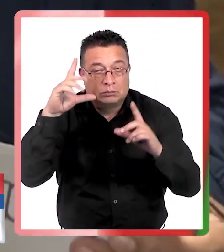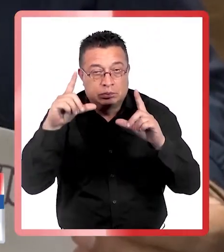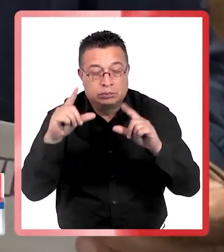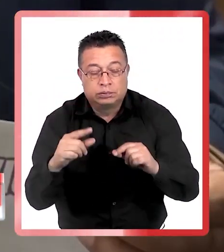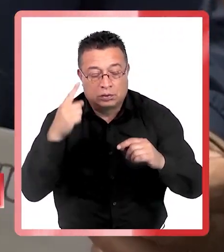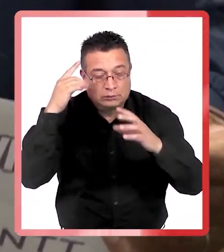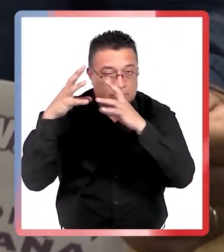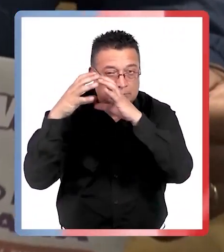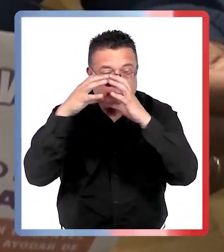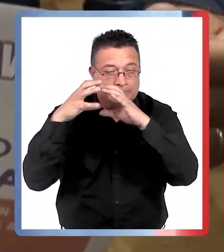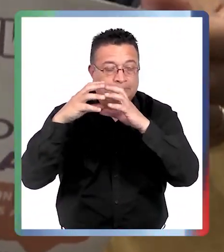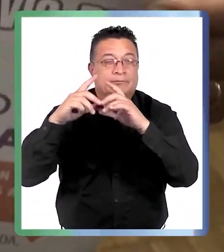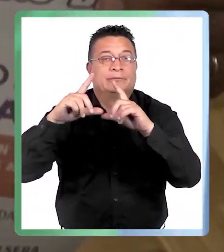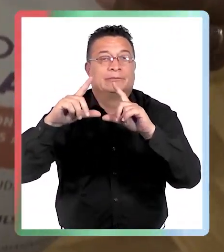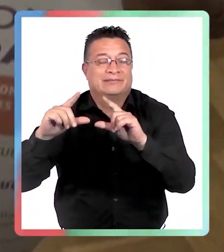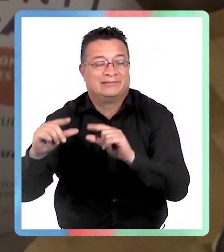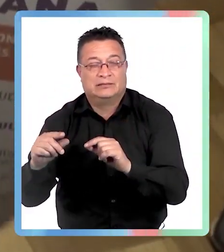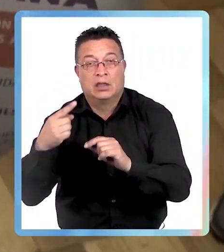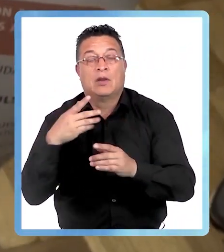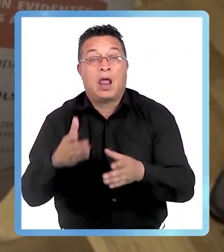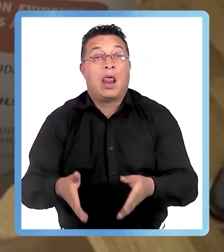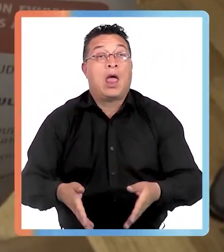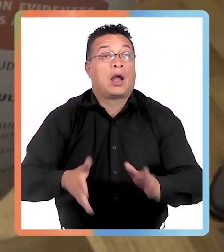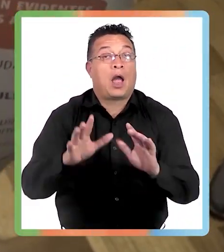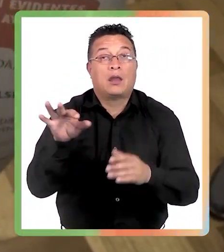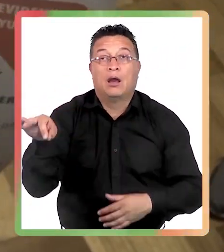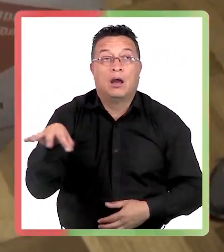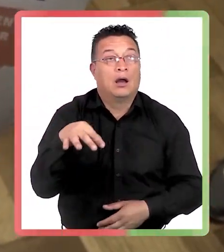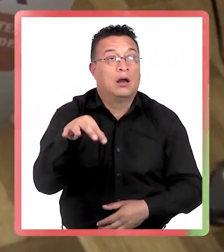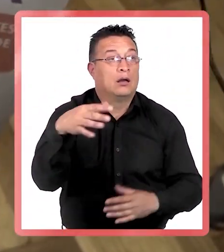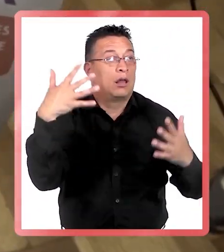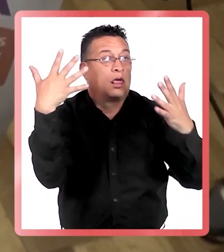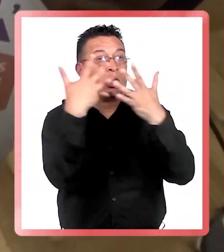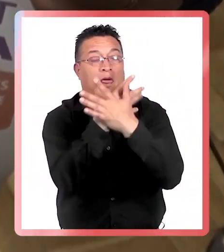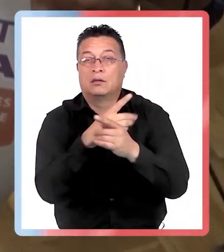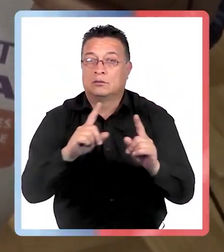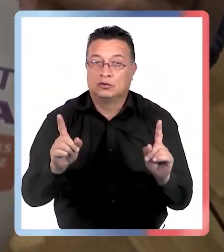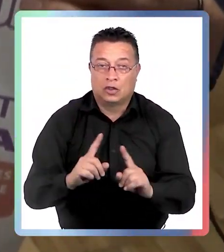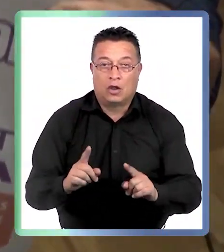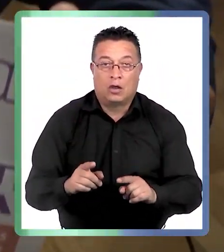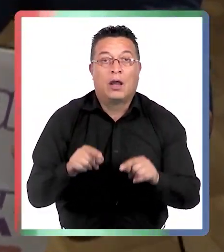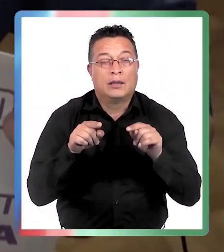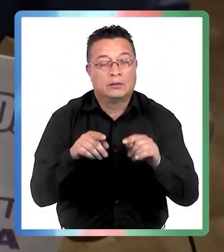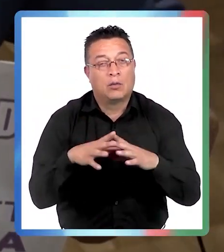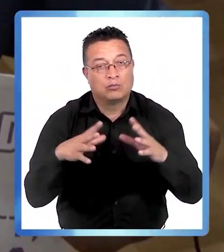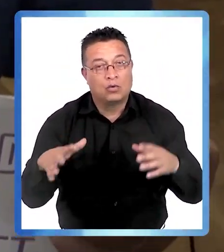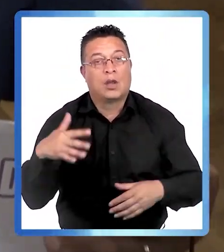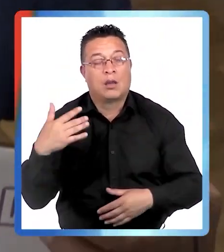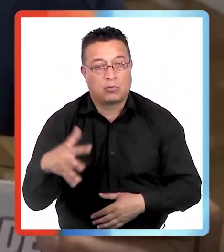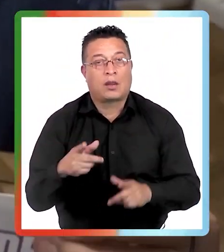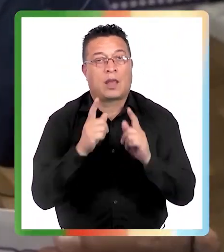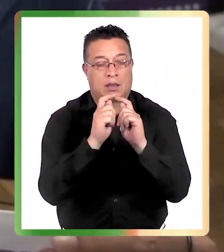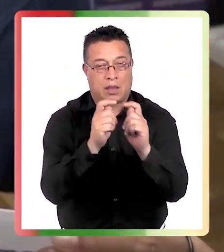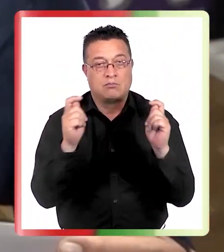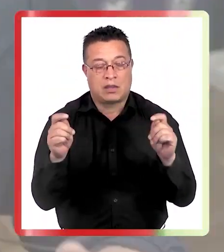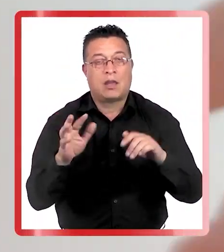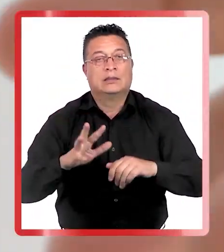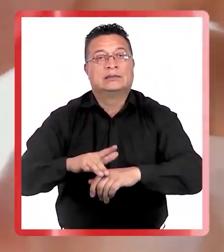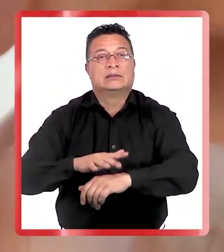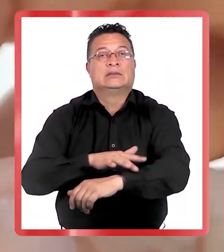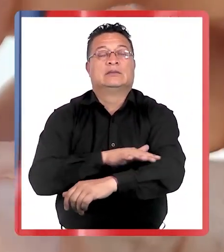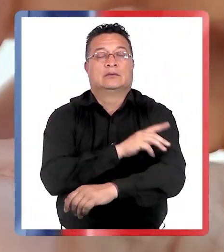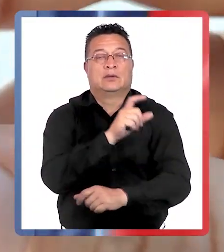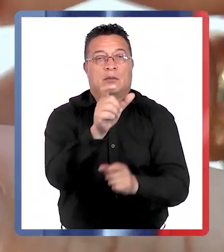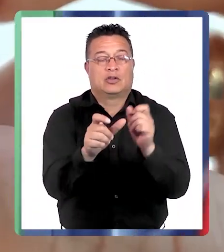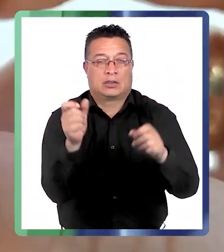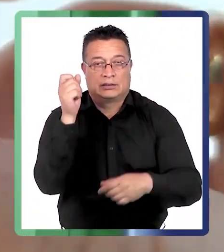neurodegreativa, la calle como que nadie se dé cuenta de eso. Entonces es muy importante también esta campaña de sensibilización, que la